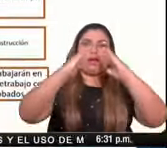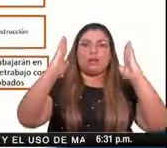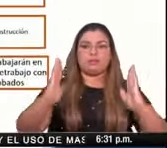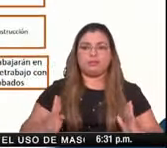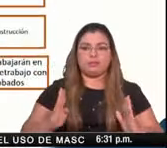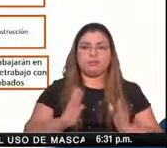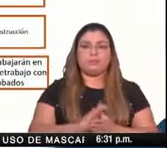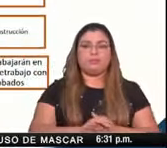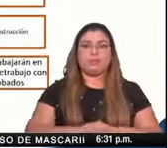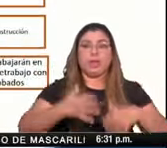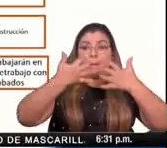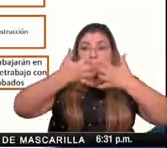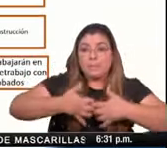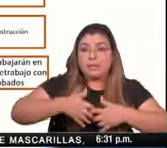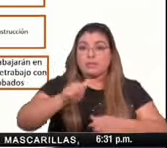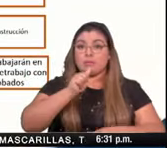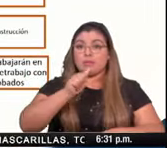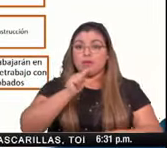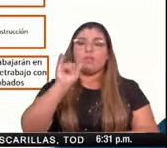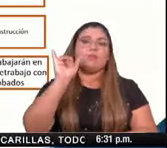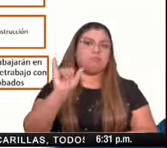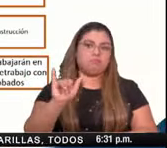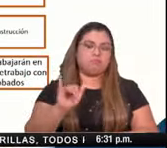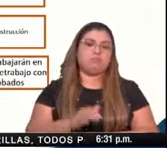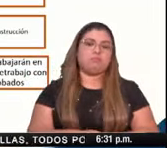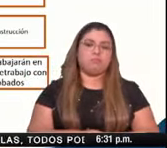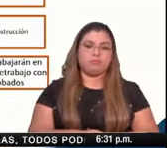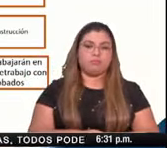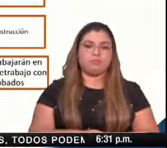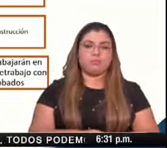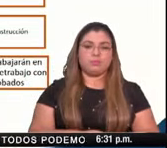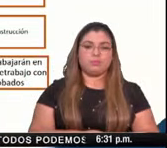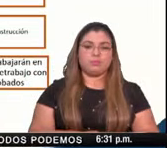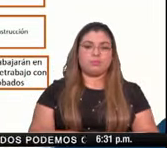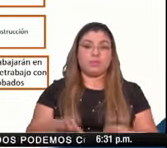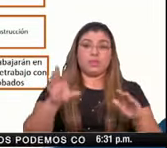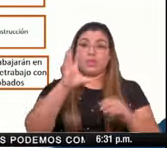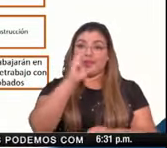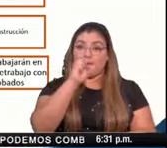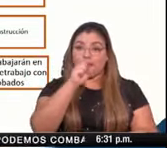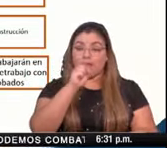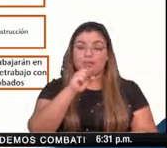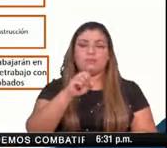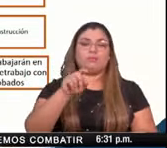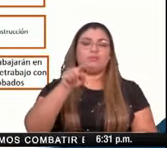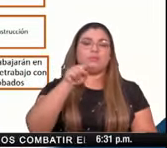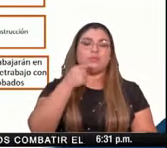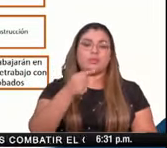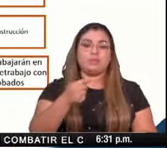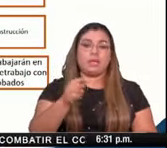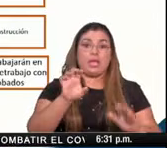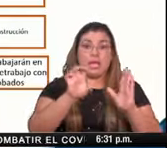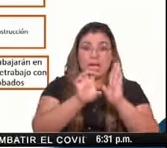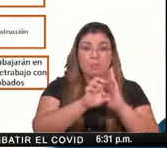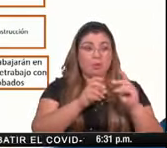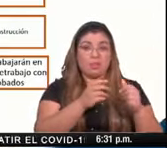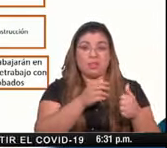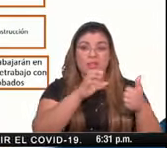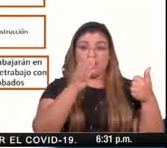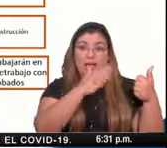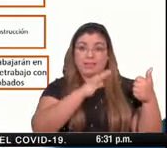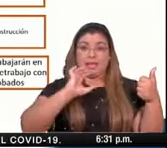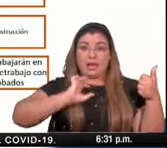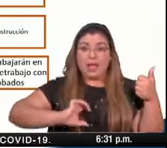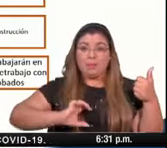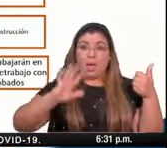la empresa privada podrá hacer lo propio ante el desborde de los tres indicadores de la apertura se